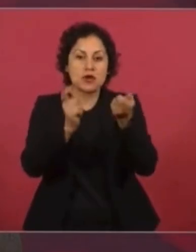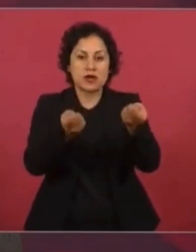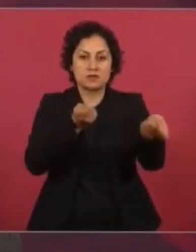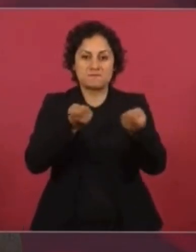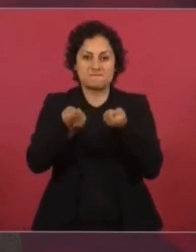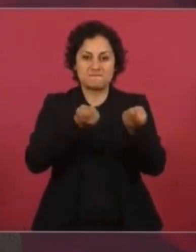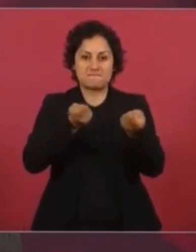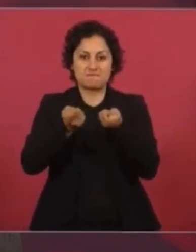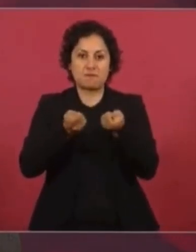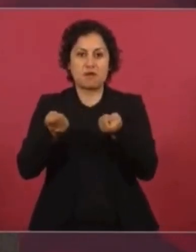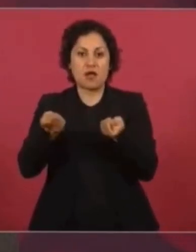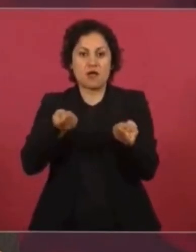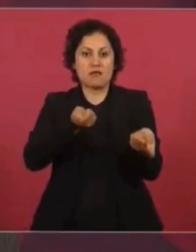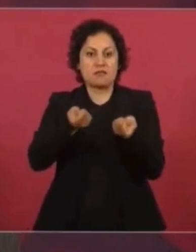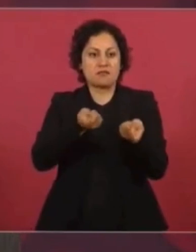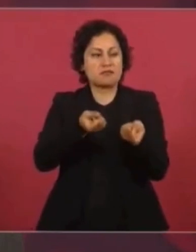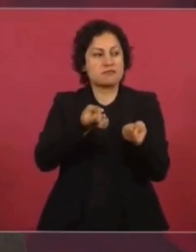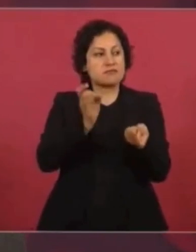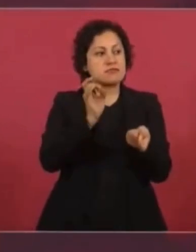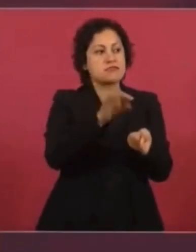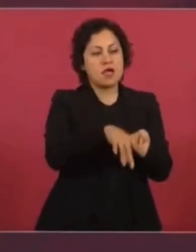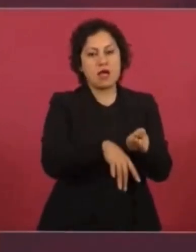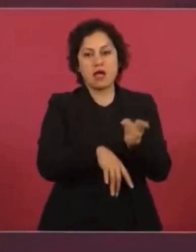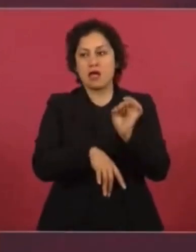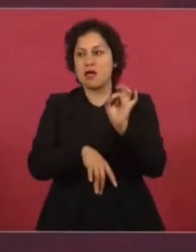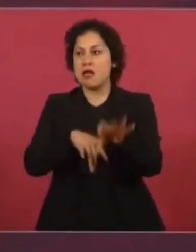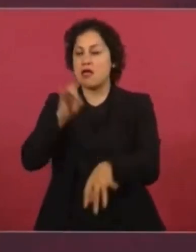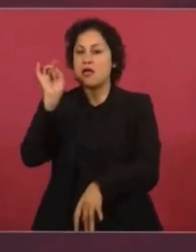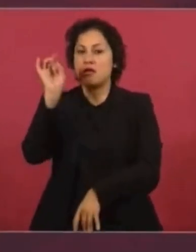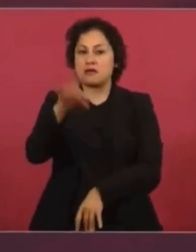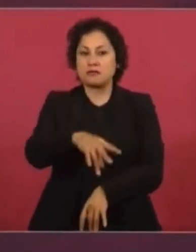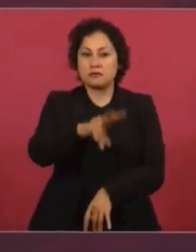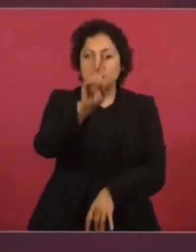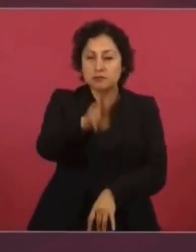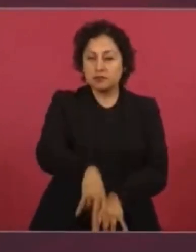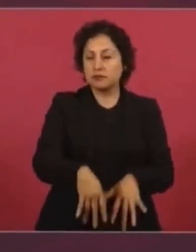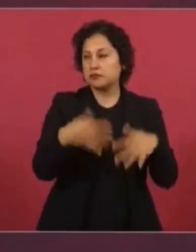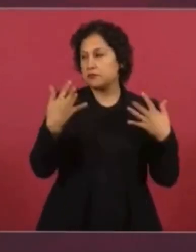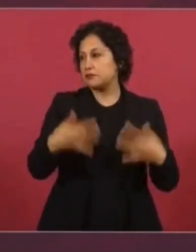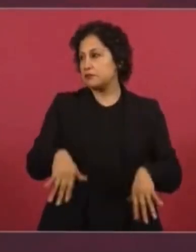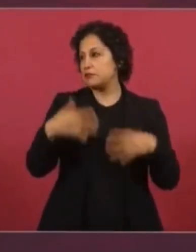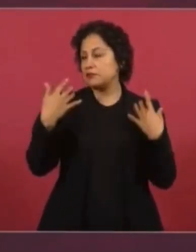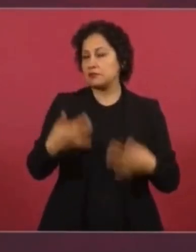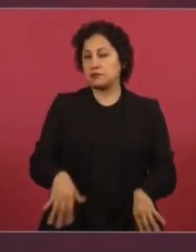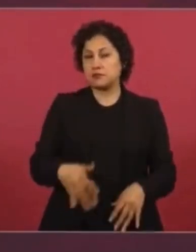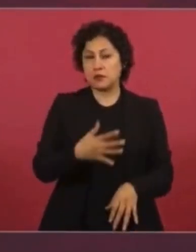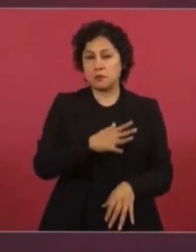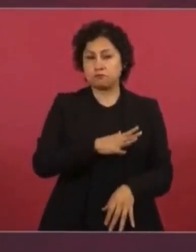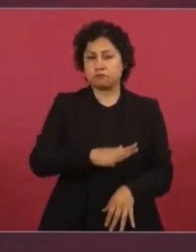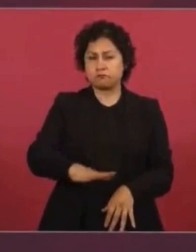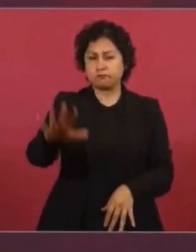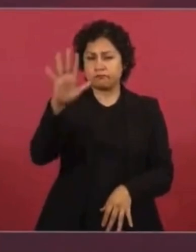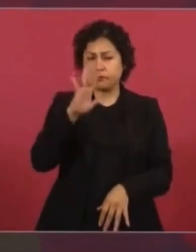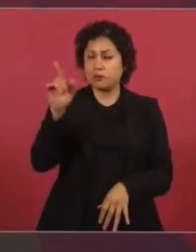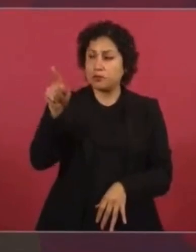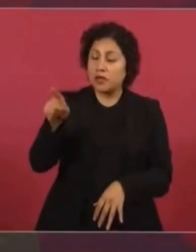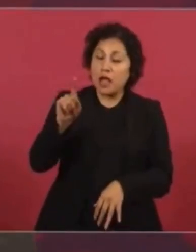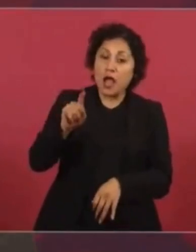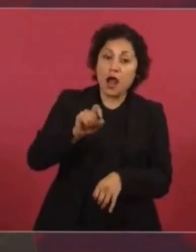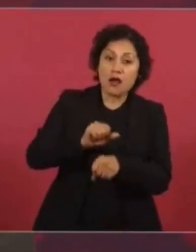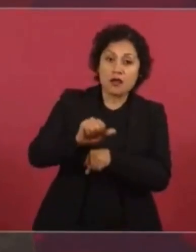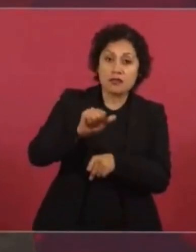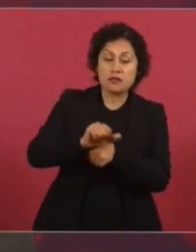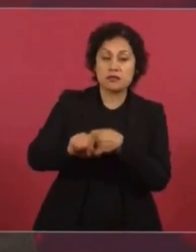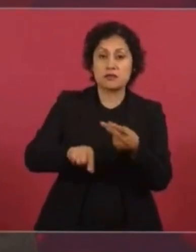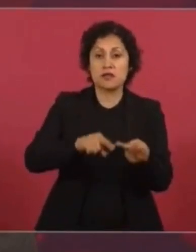impresionante en Argentina, en Chile, en